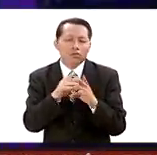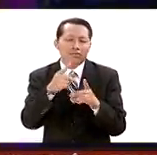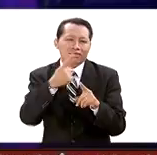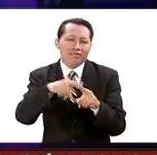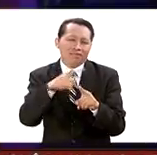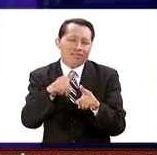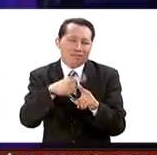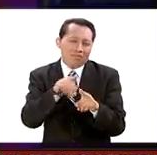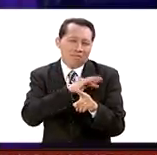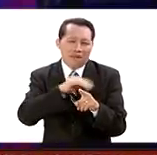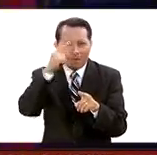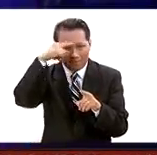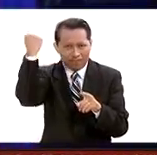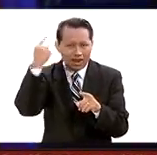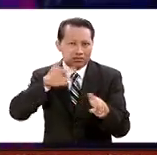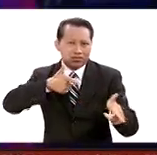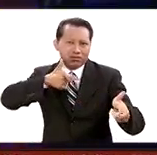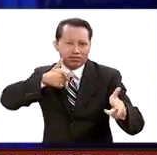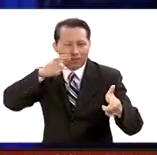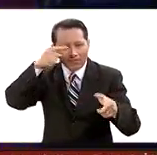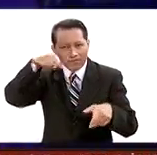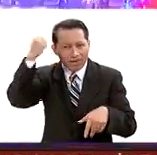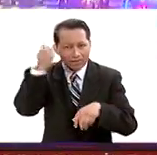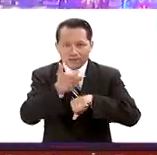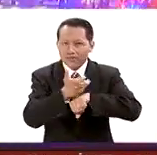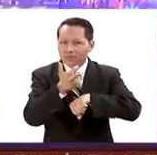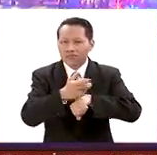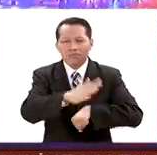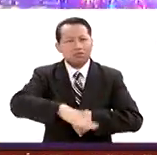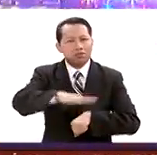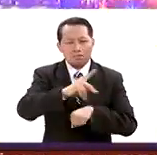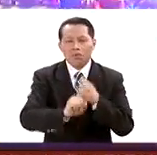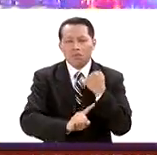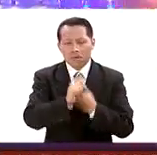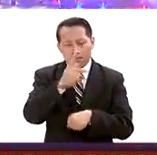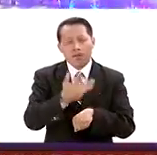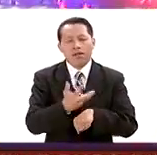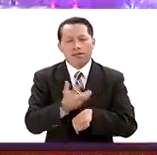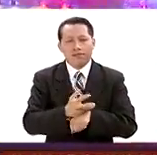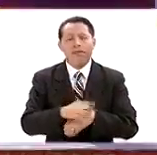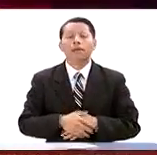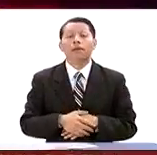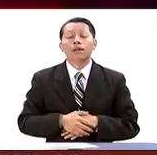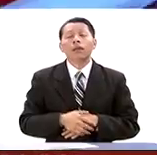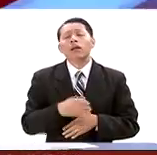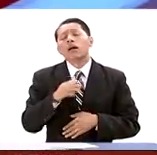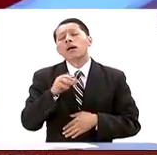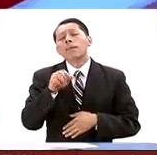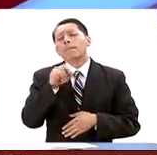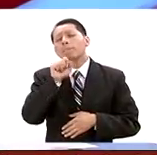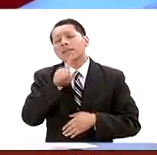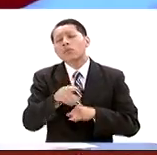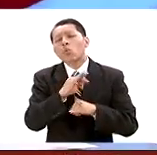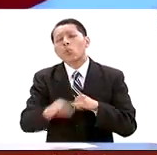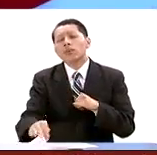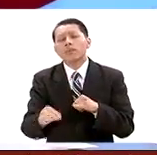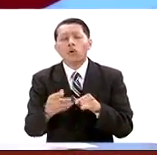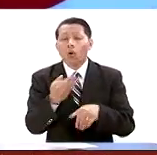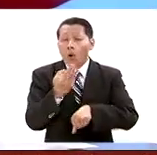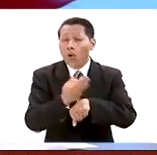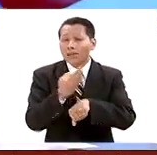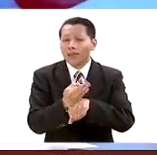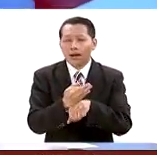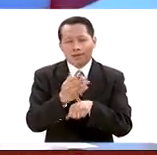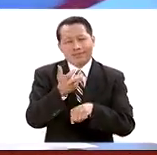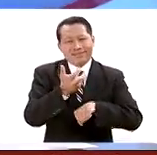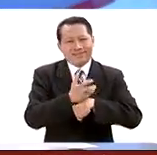y evidentemente eso es parte del problema que enfrenta Estados Unidos en este momento. Finalmente, José López Zamorano, ¿qué tipo de alerta en materia de seguridad hay ahorita en los